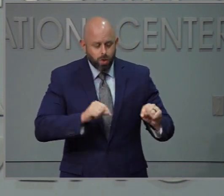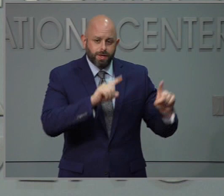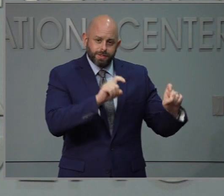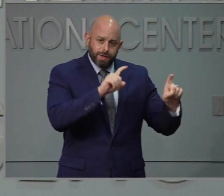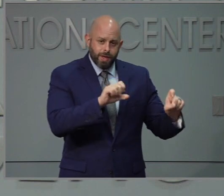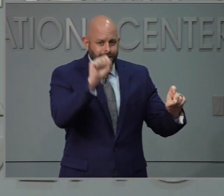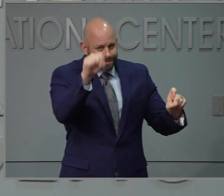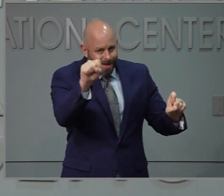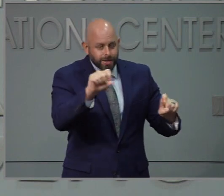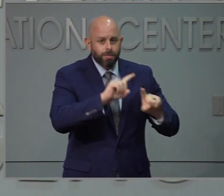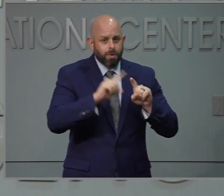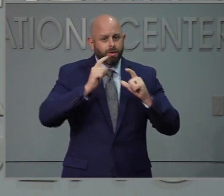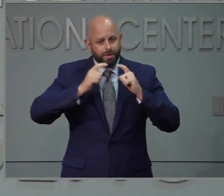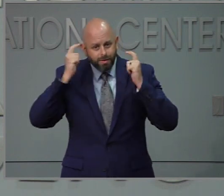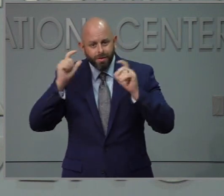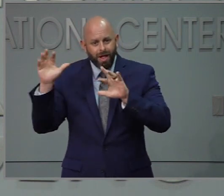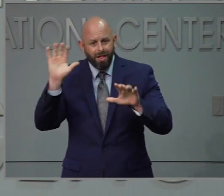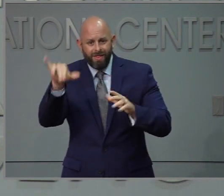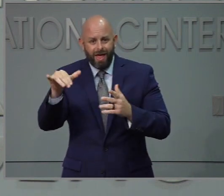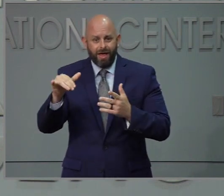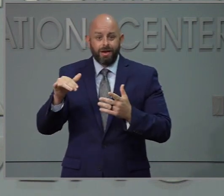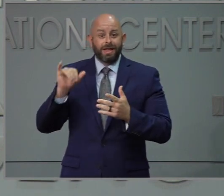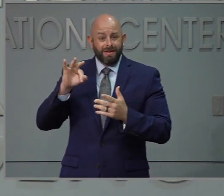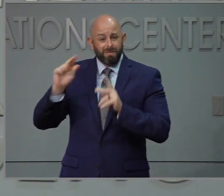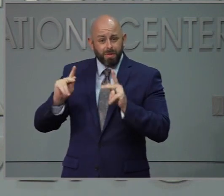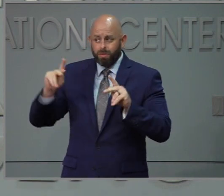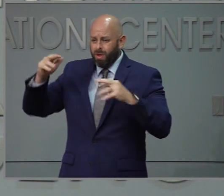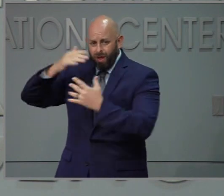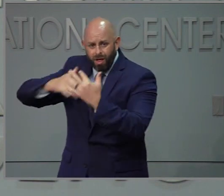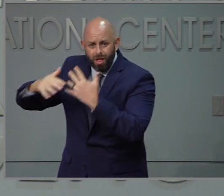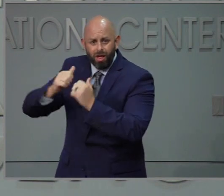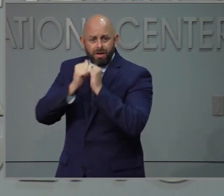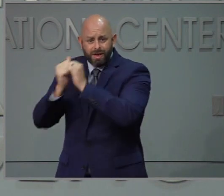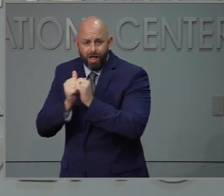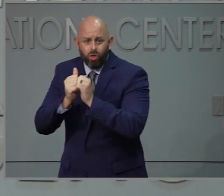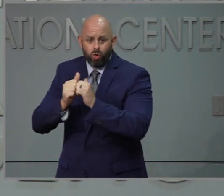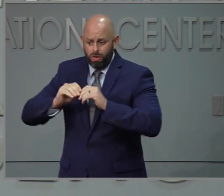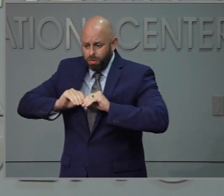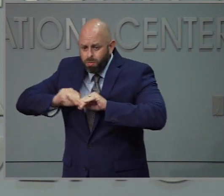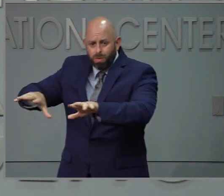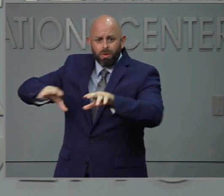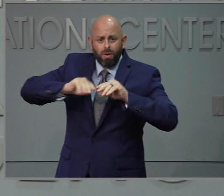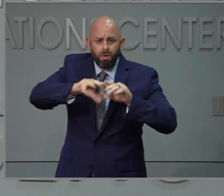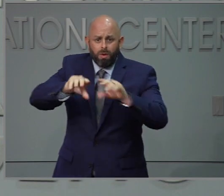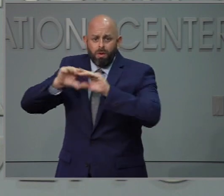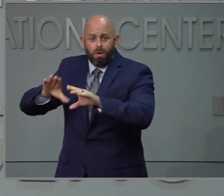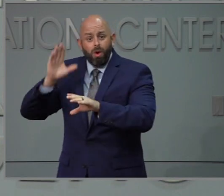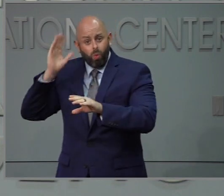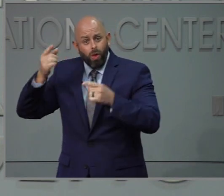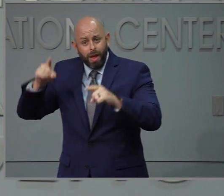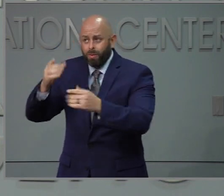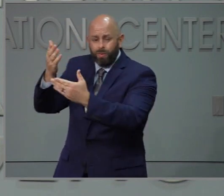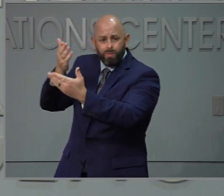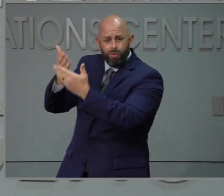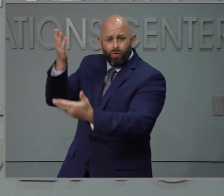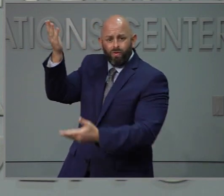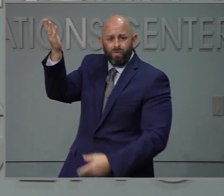estas reuniones masivas con la gente muy cercana a unos de otros y que las personas no lleven la mascarilla. Esta,